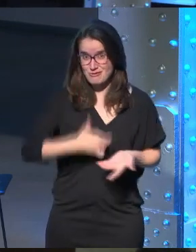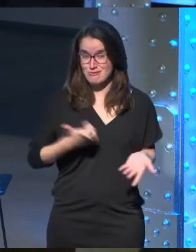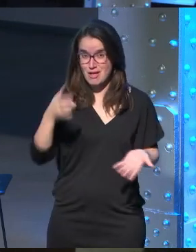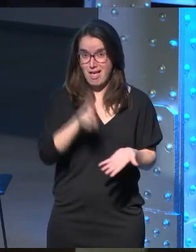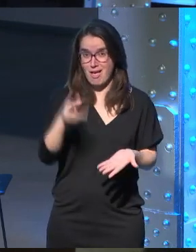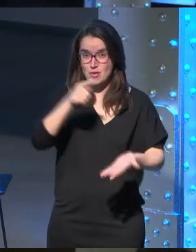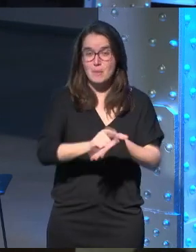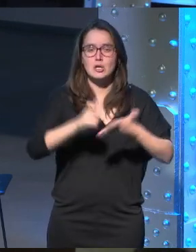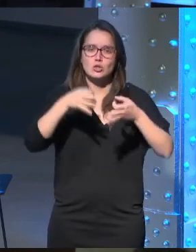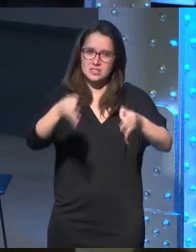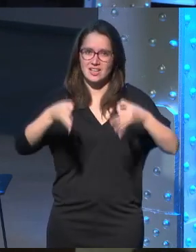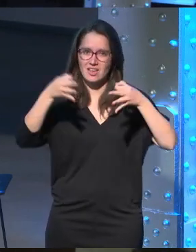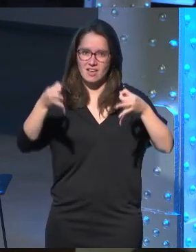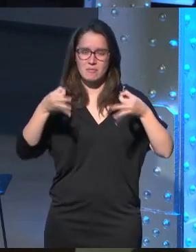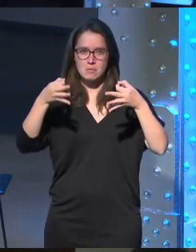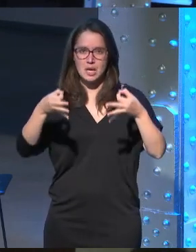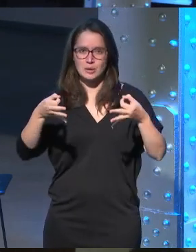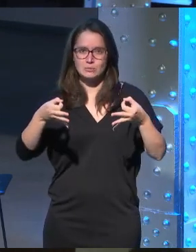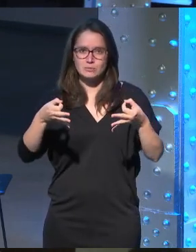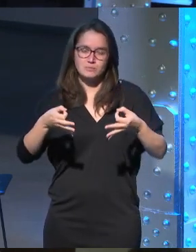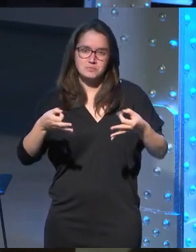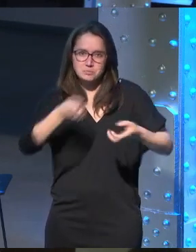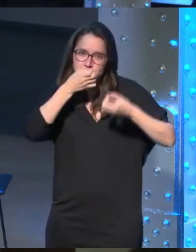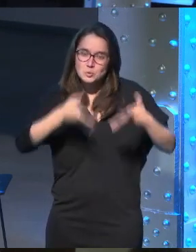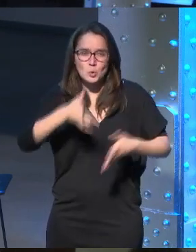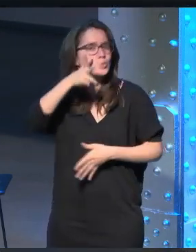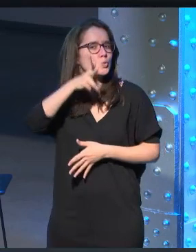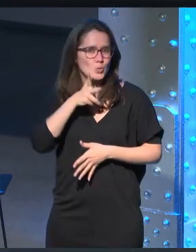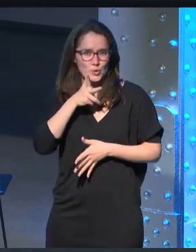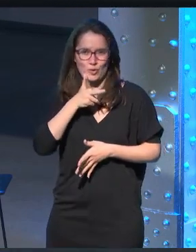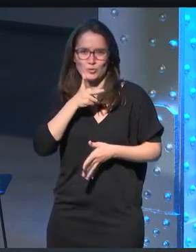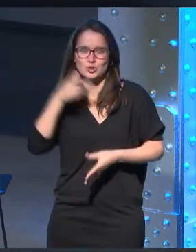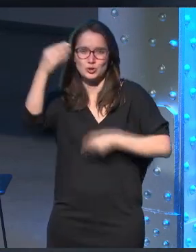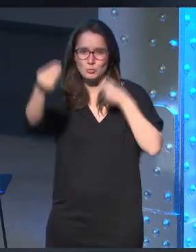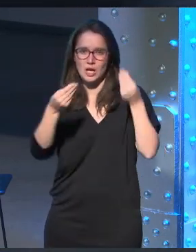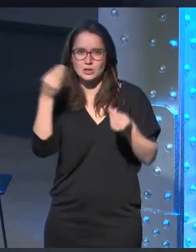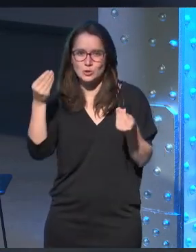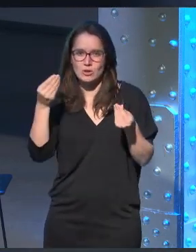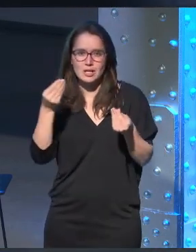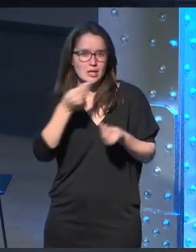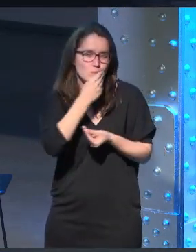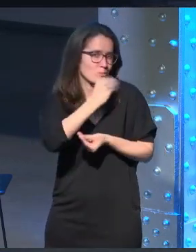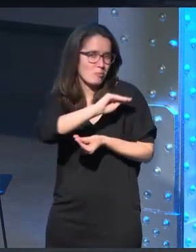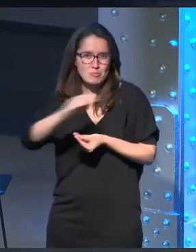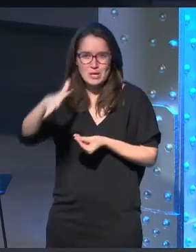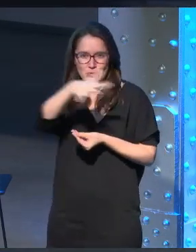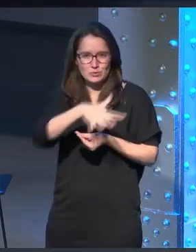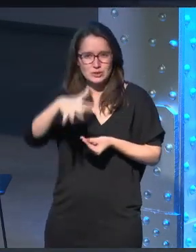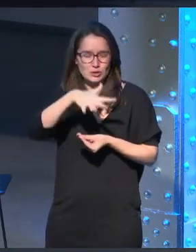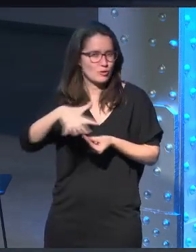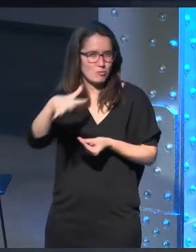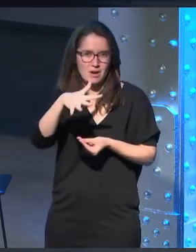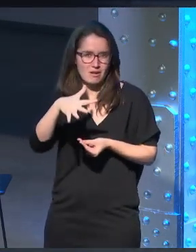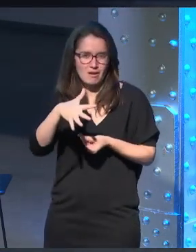pero siempre, bueno es un lujo yo creo que de los mejores sitios y de los mejores